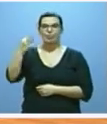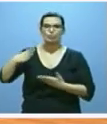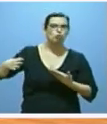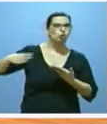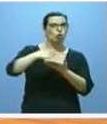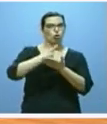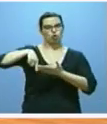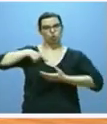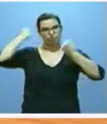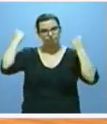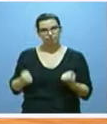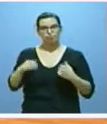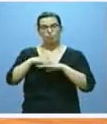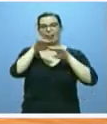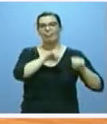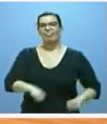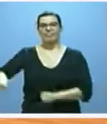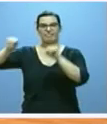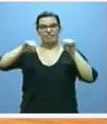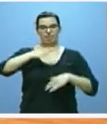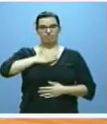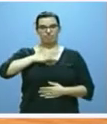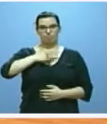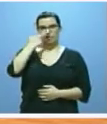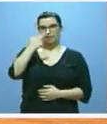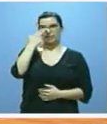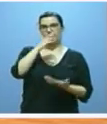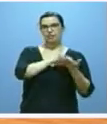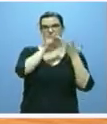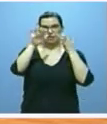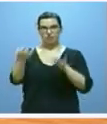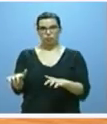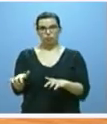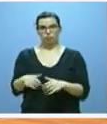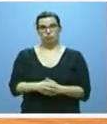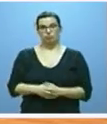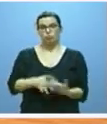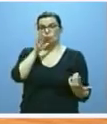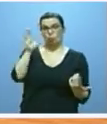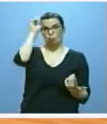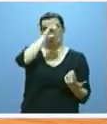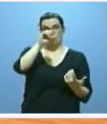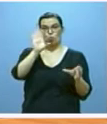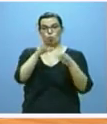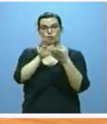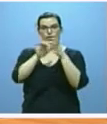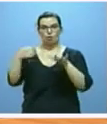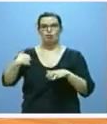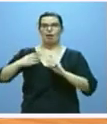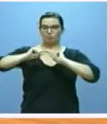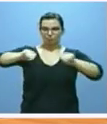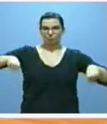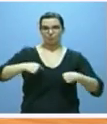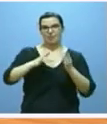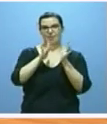insistir en la defensa de los intereses de Castilla y León de conformidad con la posición de comunidad alcanzada y firmada en